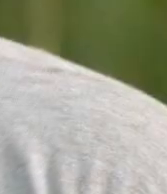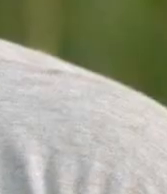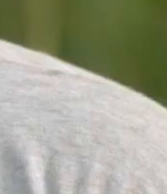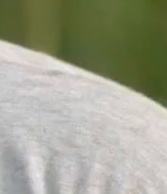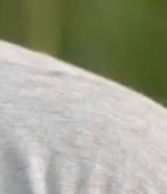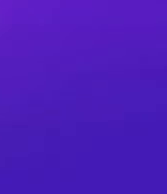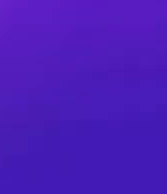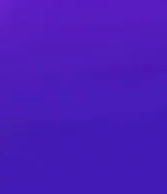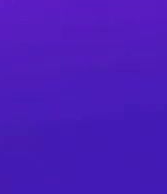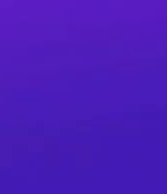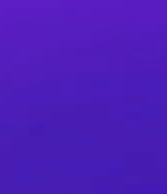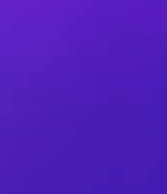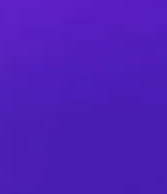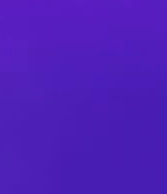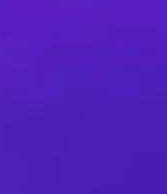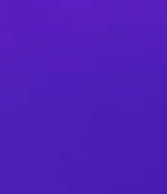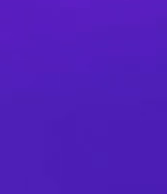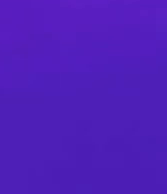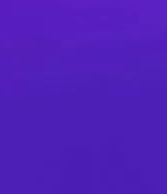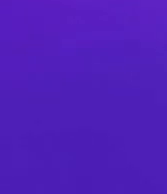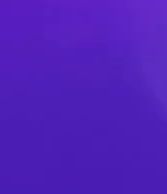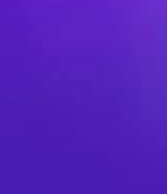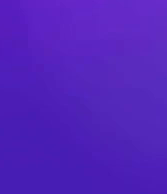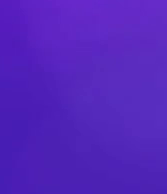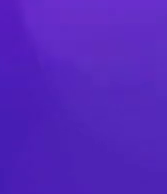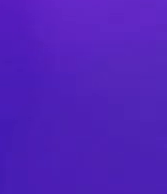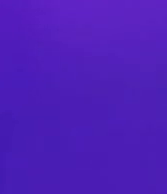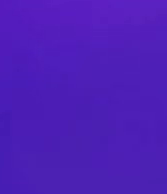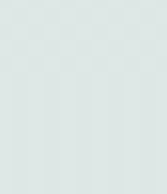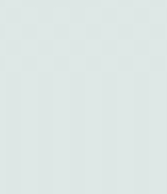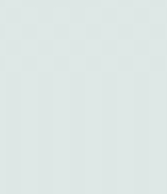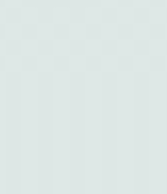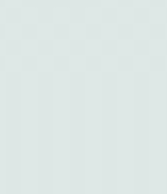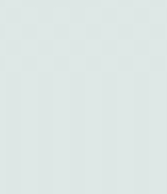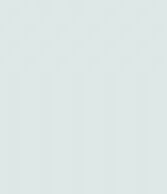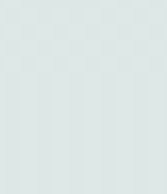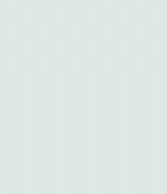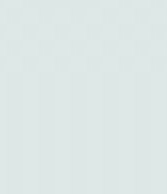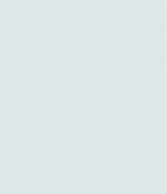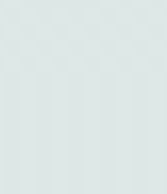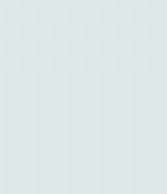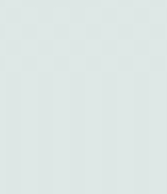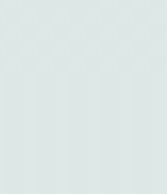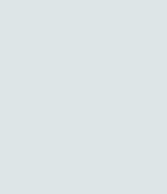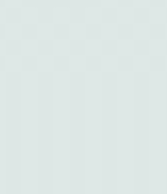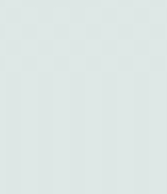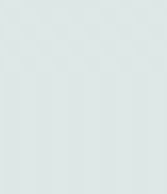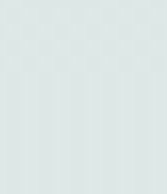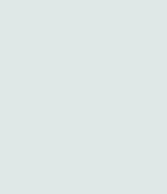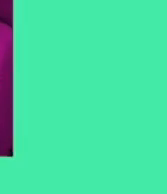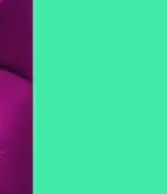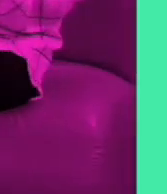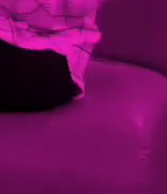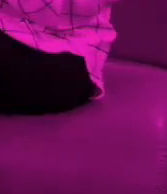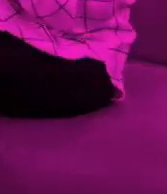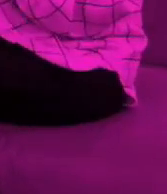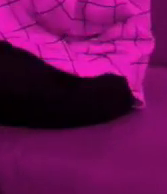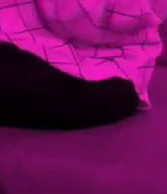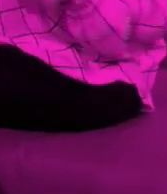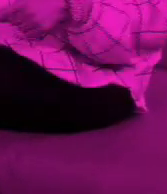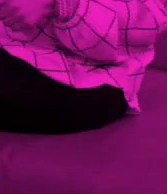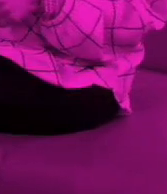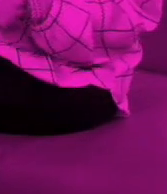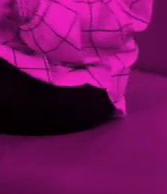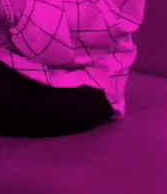de vida Es nuestro legado Sexto informe Gobierno de Nuevo León Tratamos